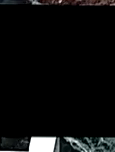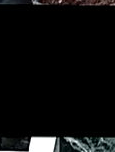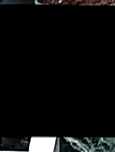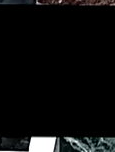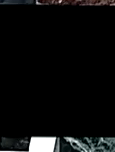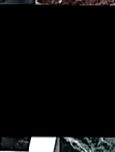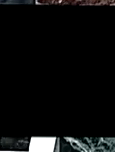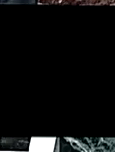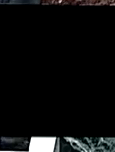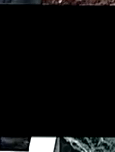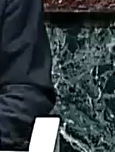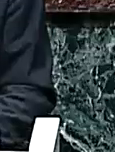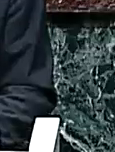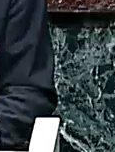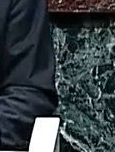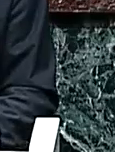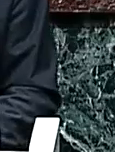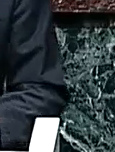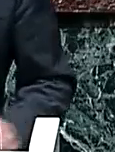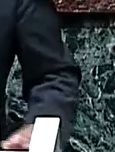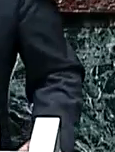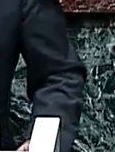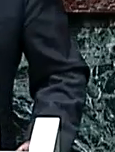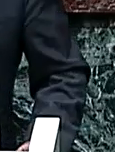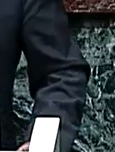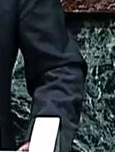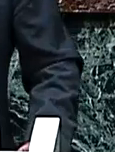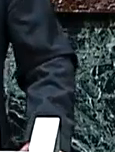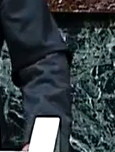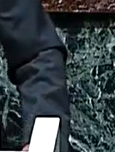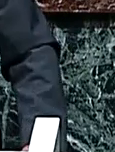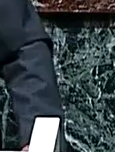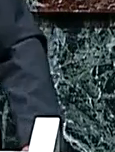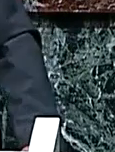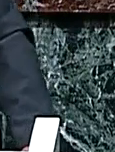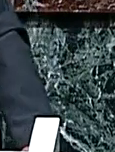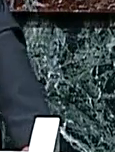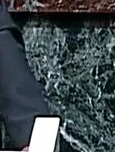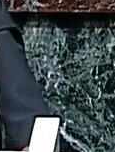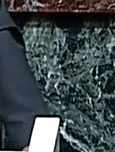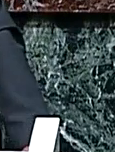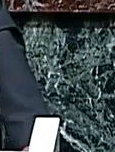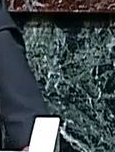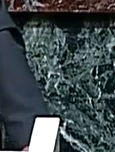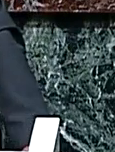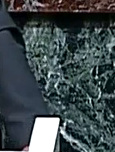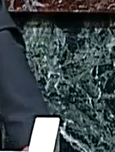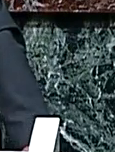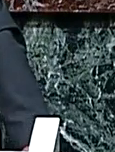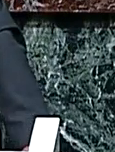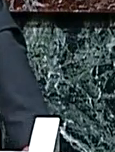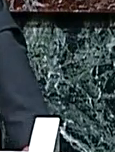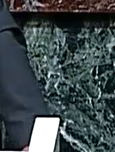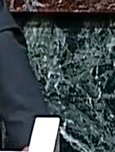ni el Tribunal Constitucional, la lavandería de las entravagancias insolidarias regionales, como actualmente